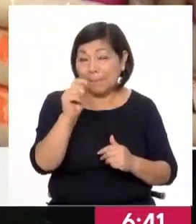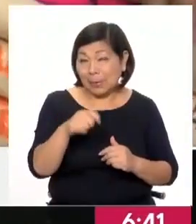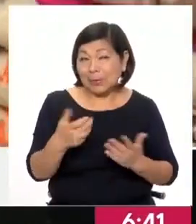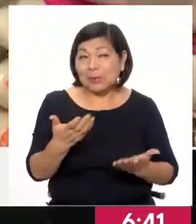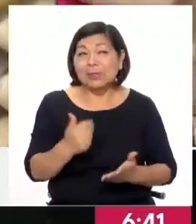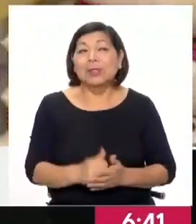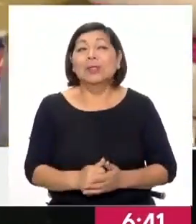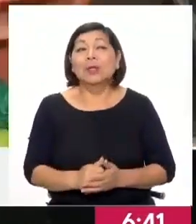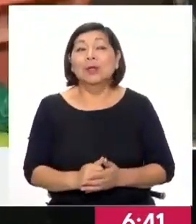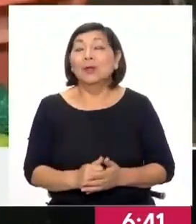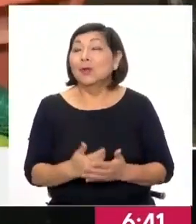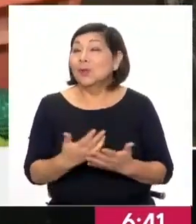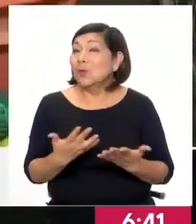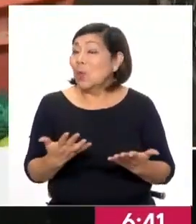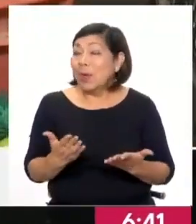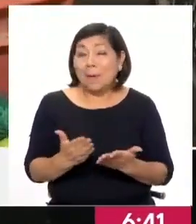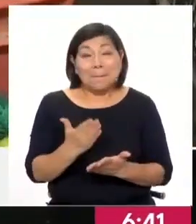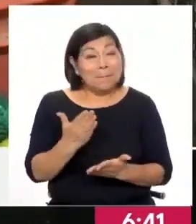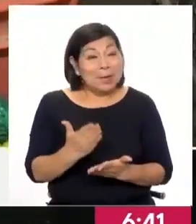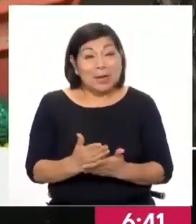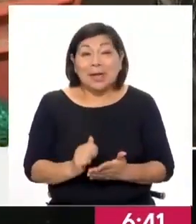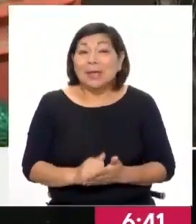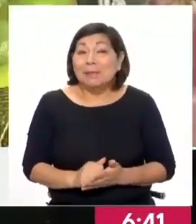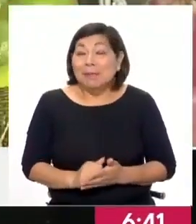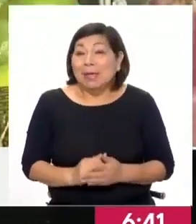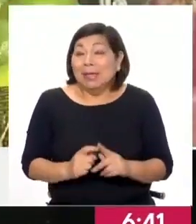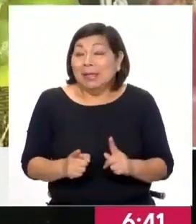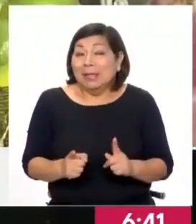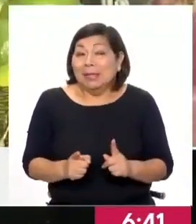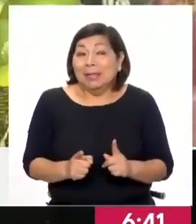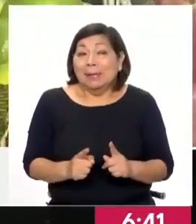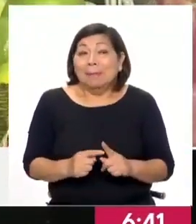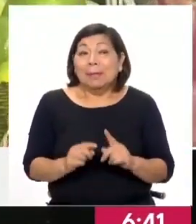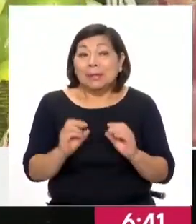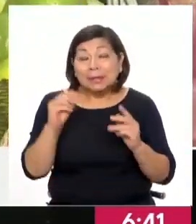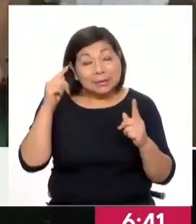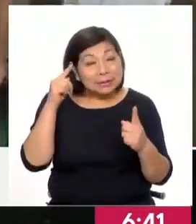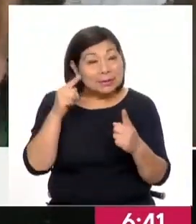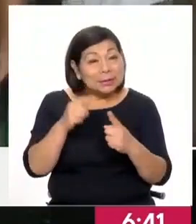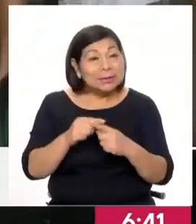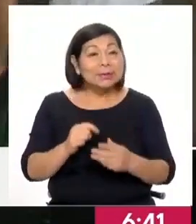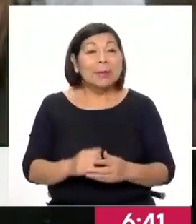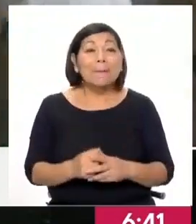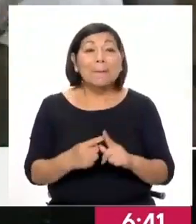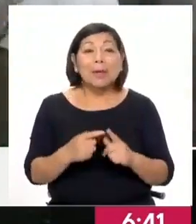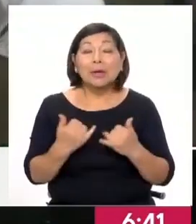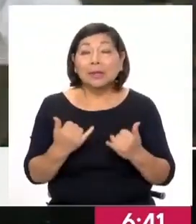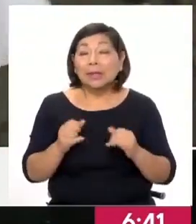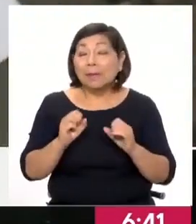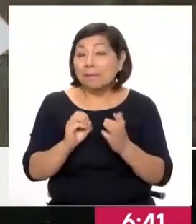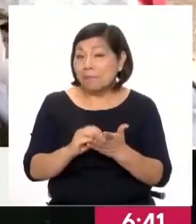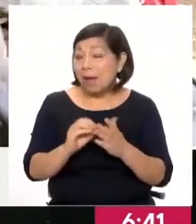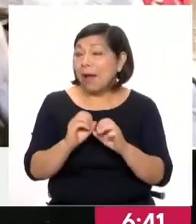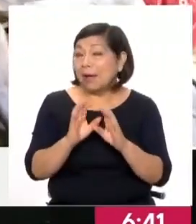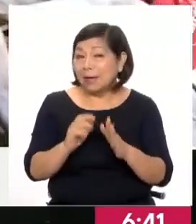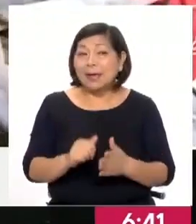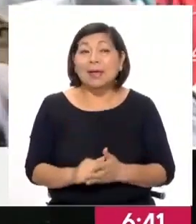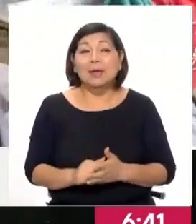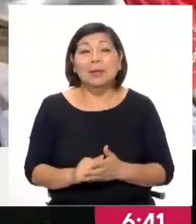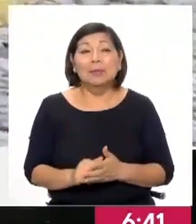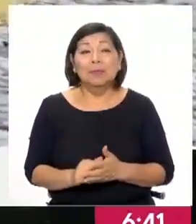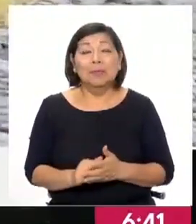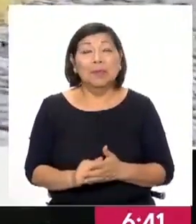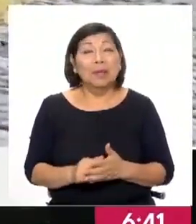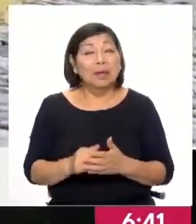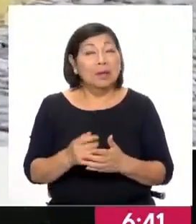que no hay problema en términos de la meta que está teniendo el Banco Central, pero claramente estamos teniendo desde